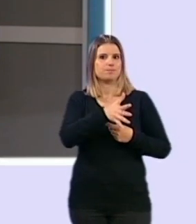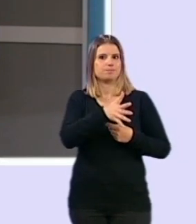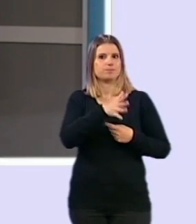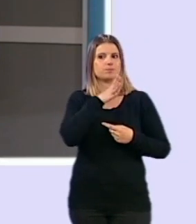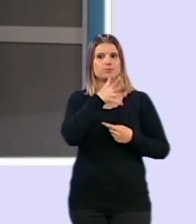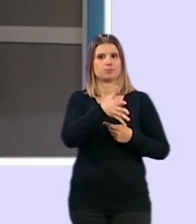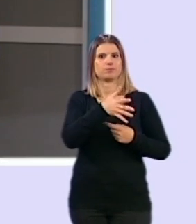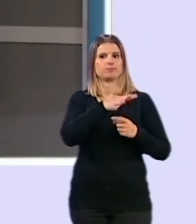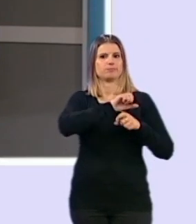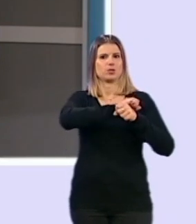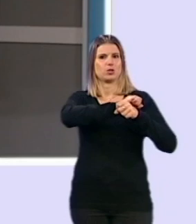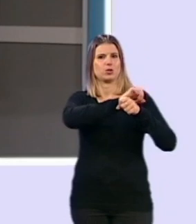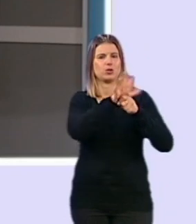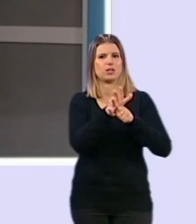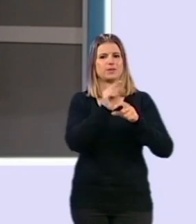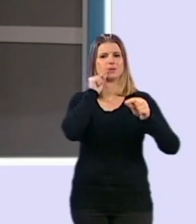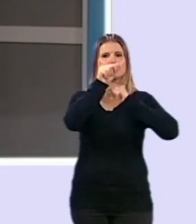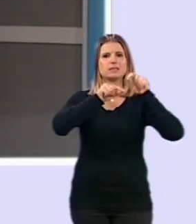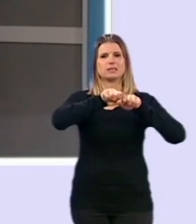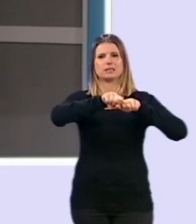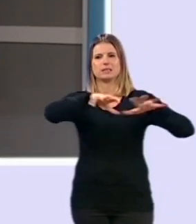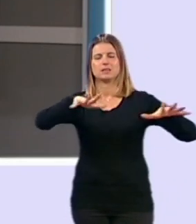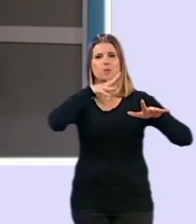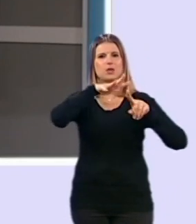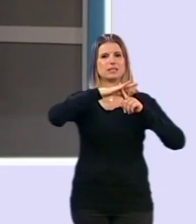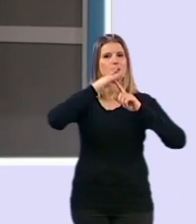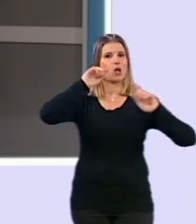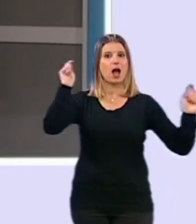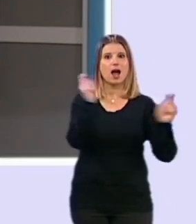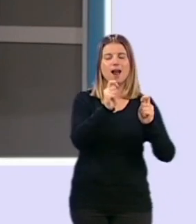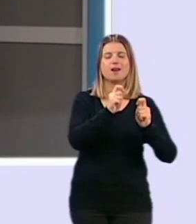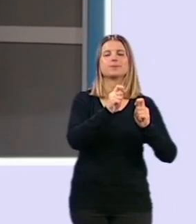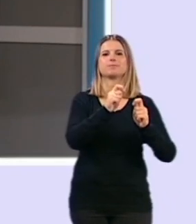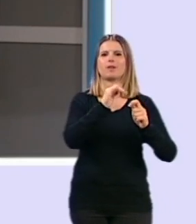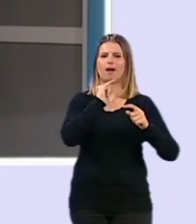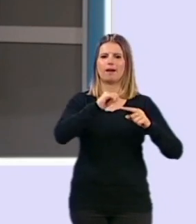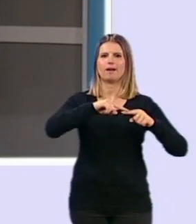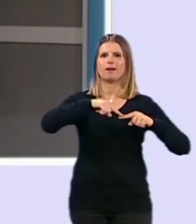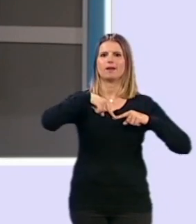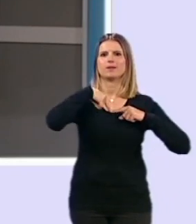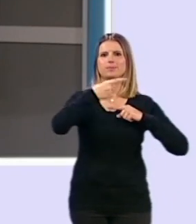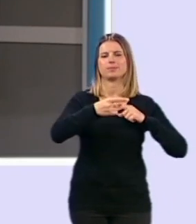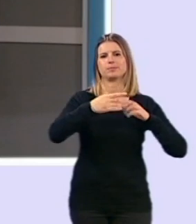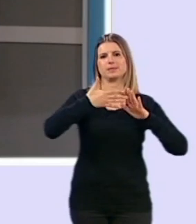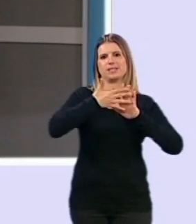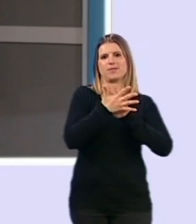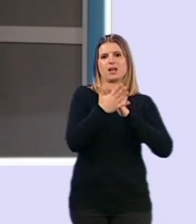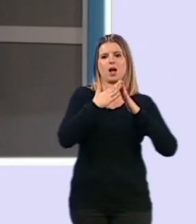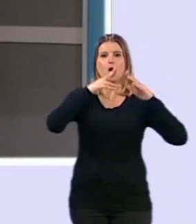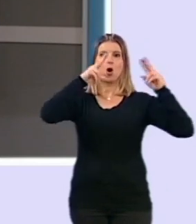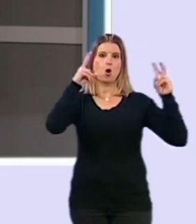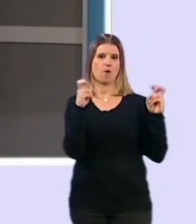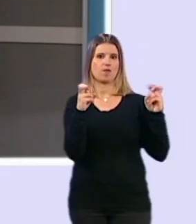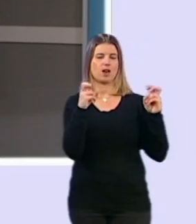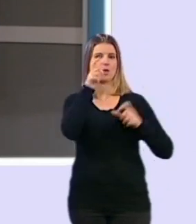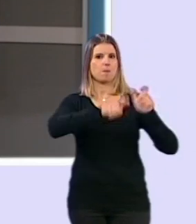la expansión del COVID-19 y del estado de alarma, ha traído consigo un confinamiento de la población y